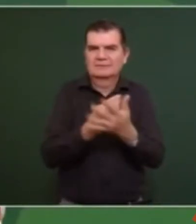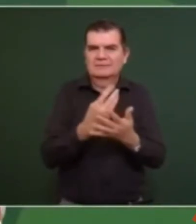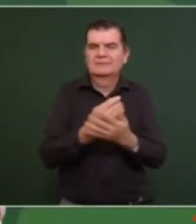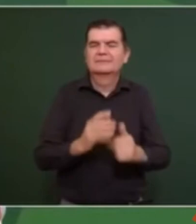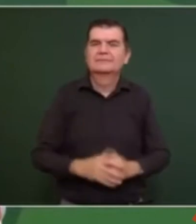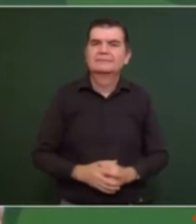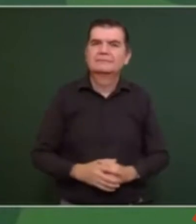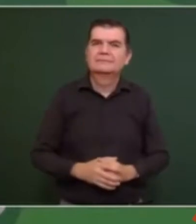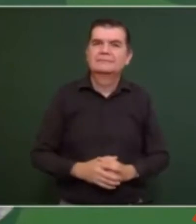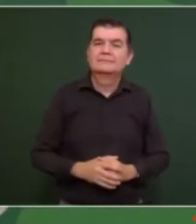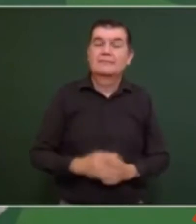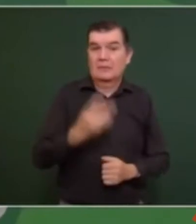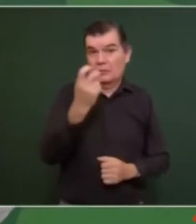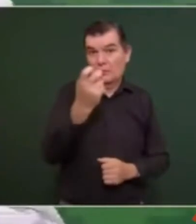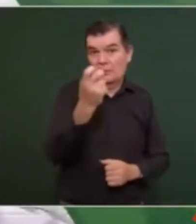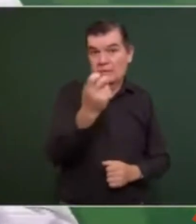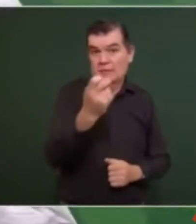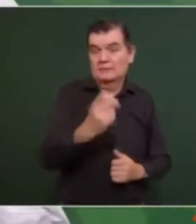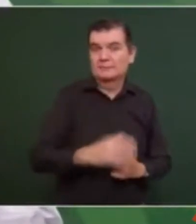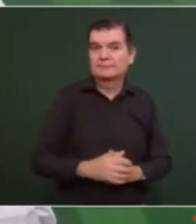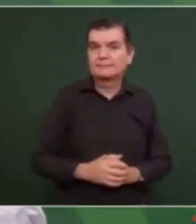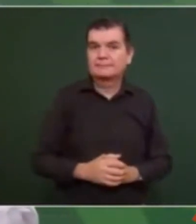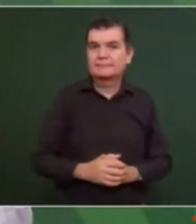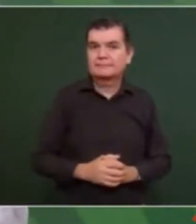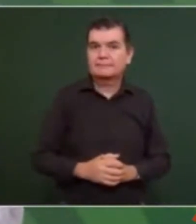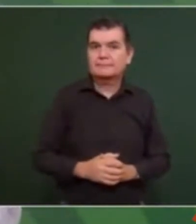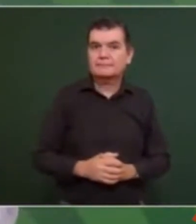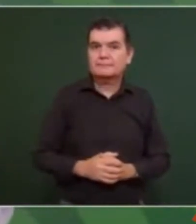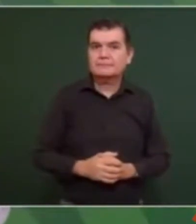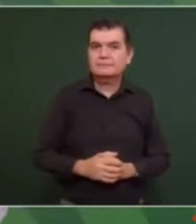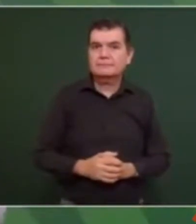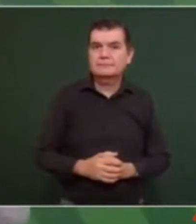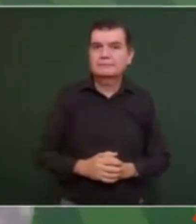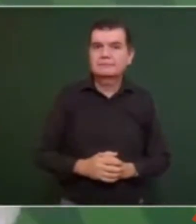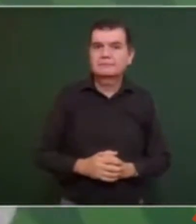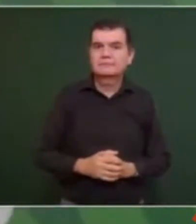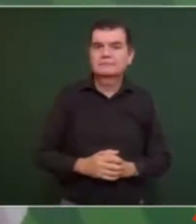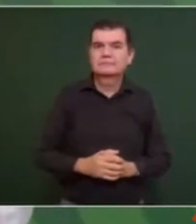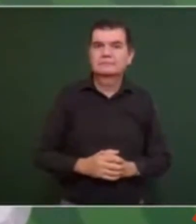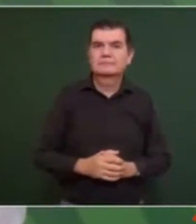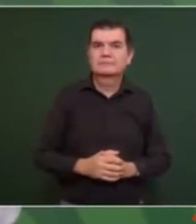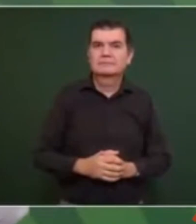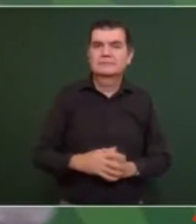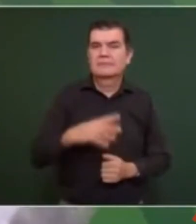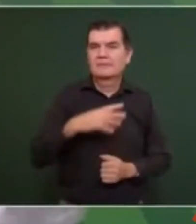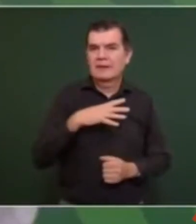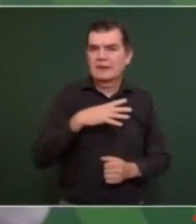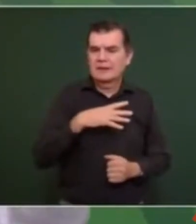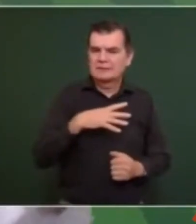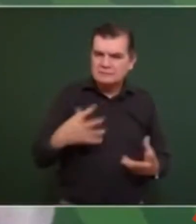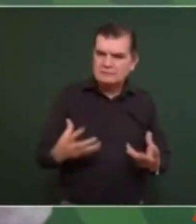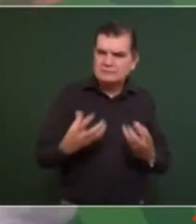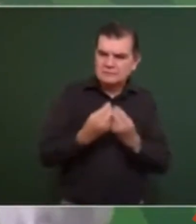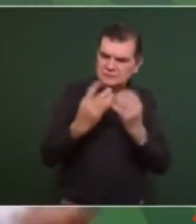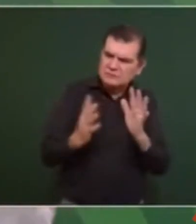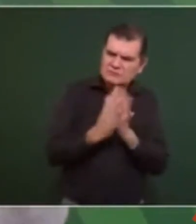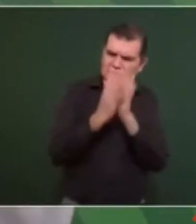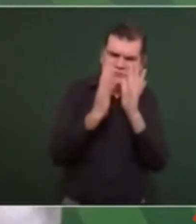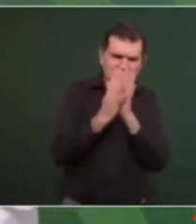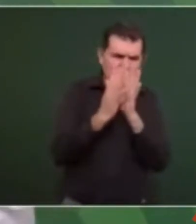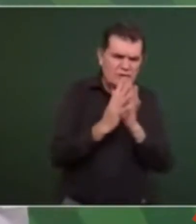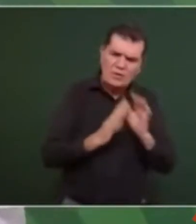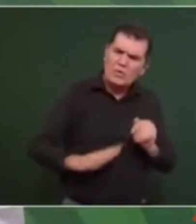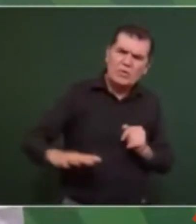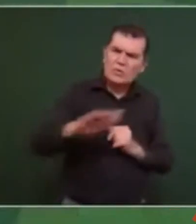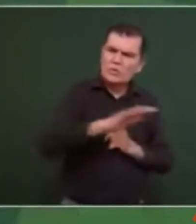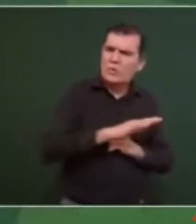Por eso tenemos que participar todas y todos